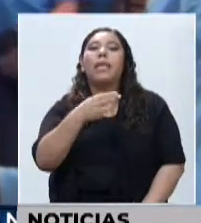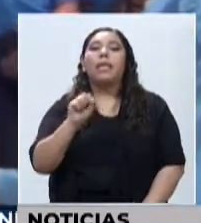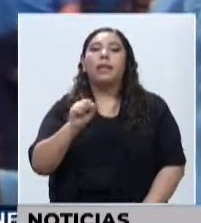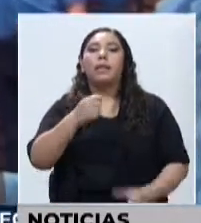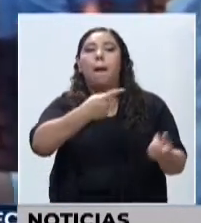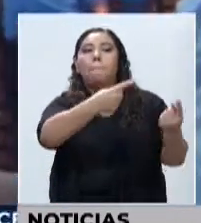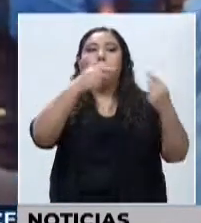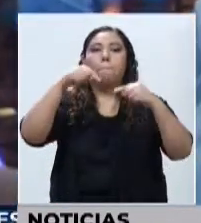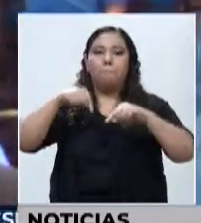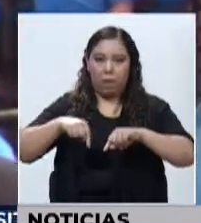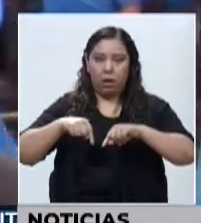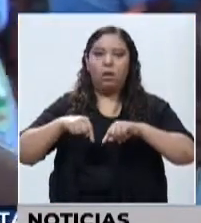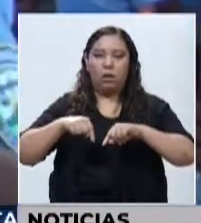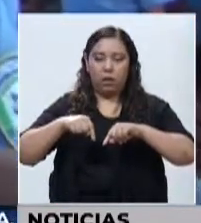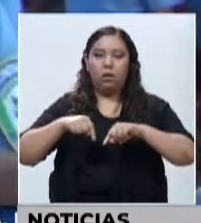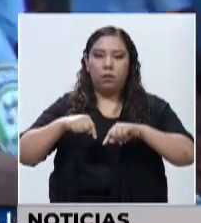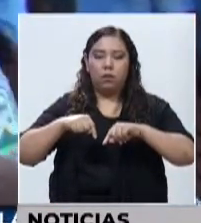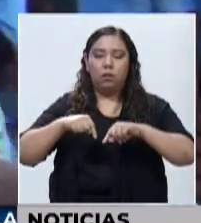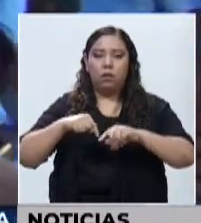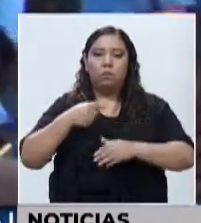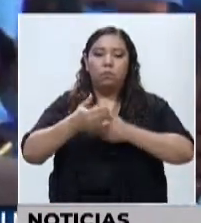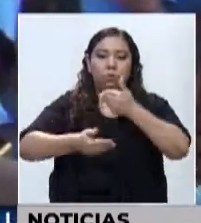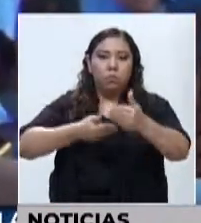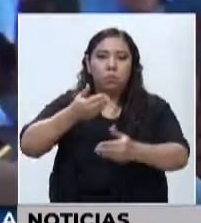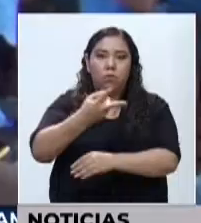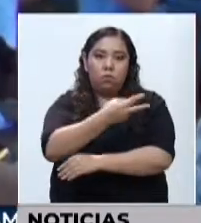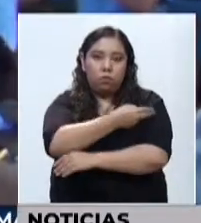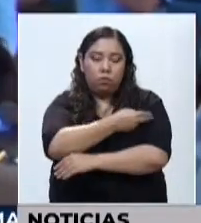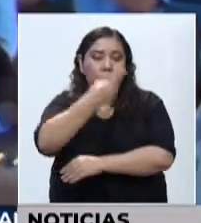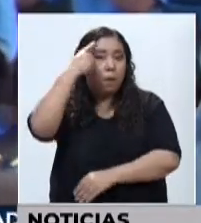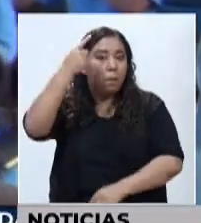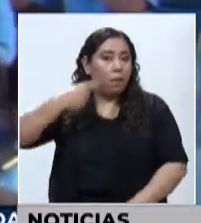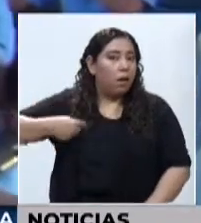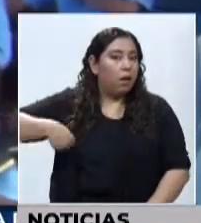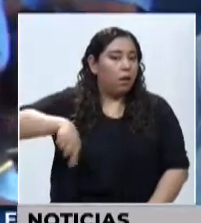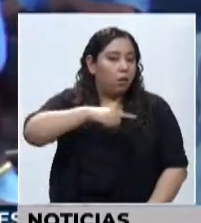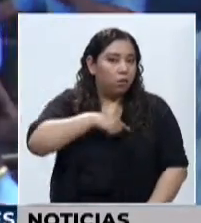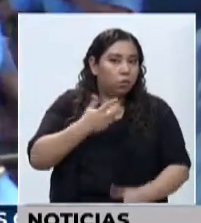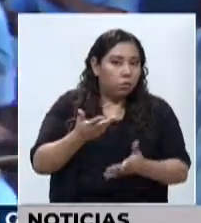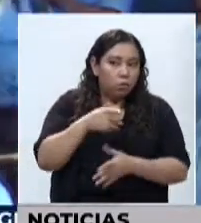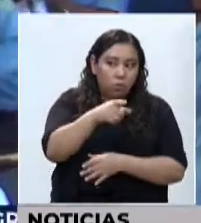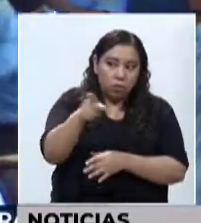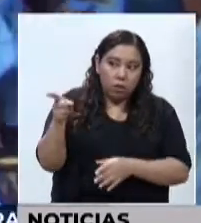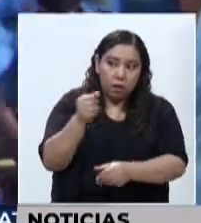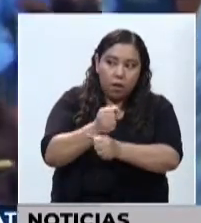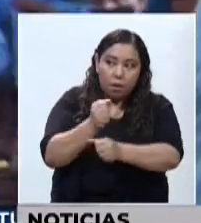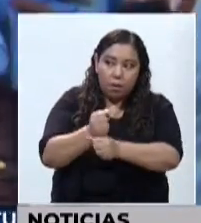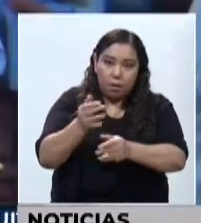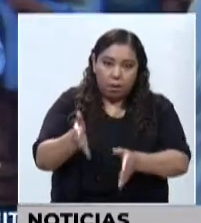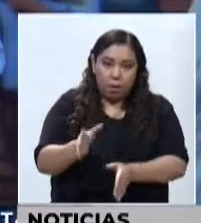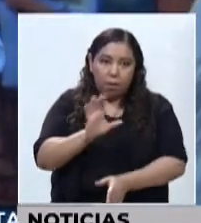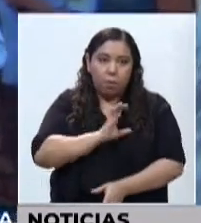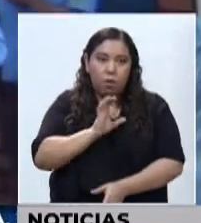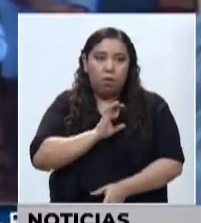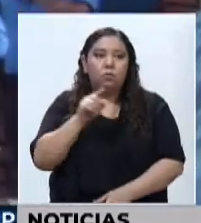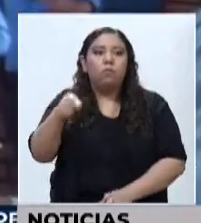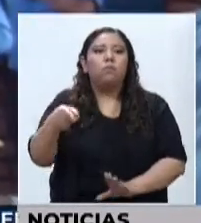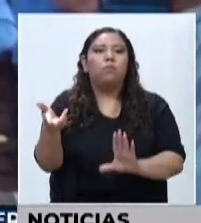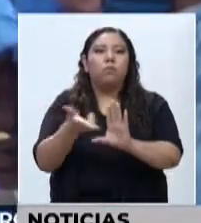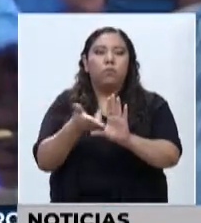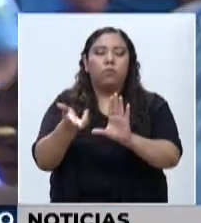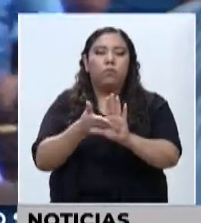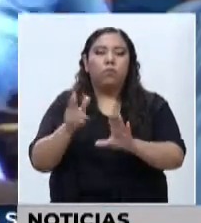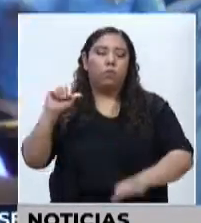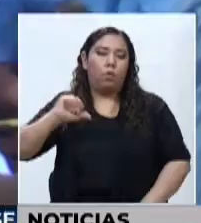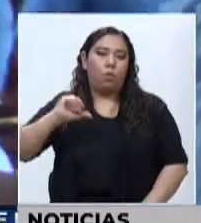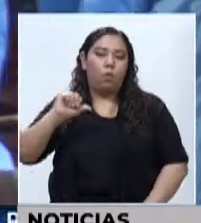Seguridad Social que está realizando esta jornada, ¿verdad? Para nuestros funcionarios policiales asignado a este departamento de Choluteca. El día